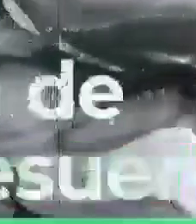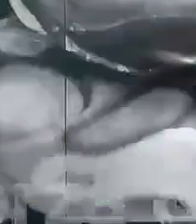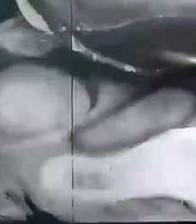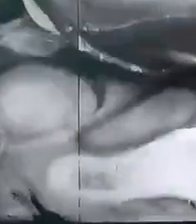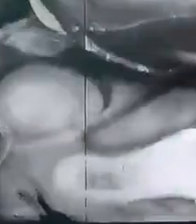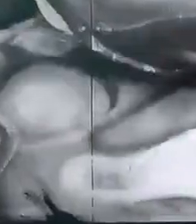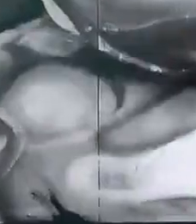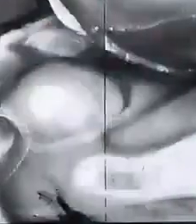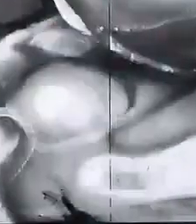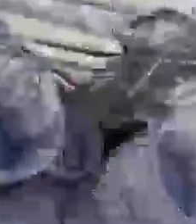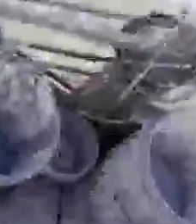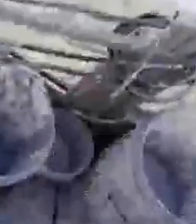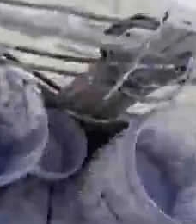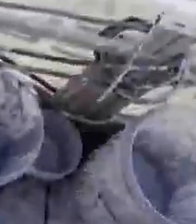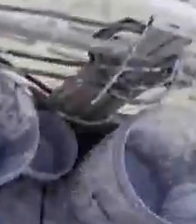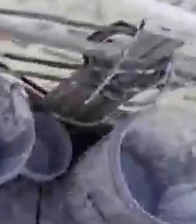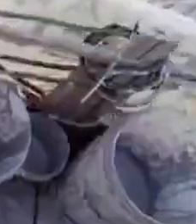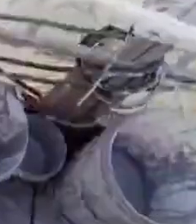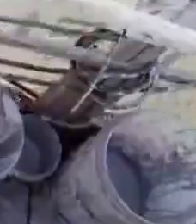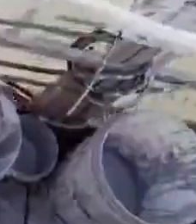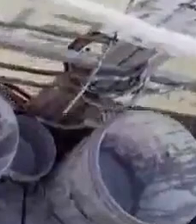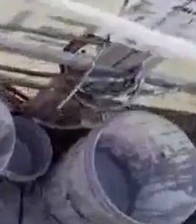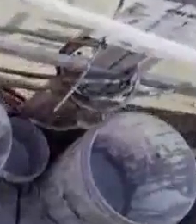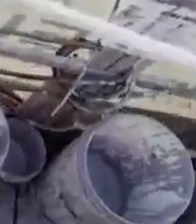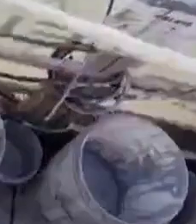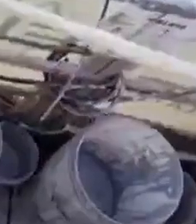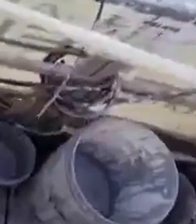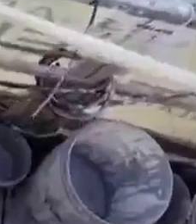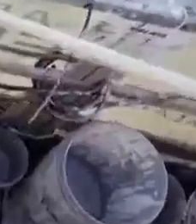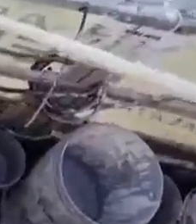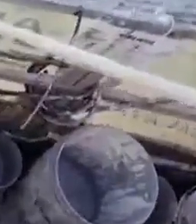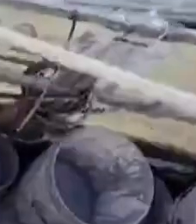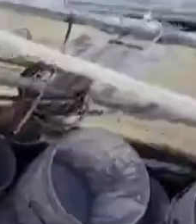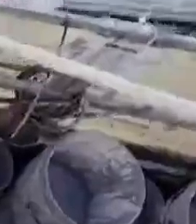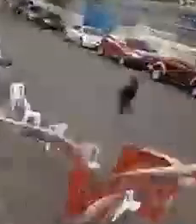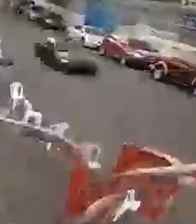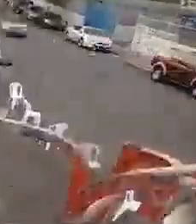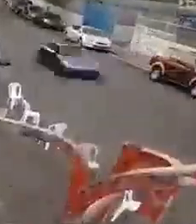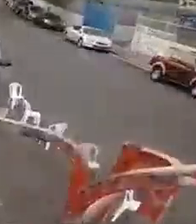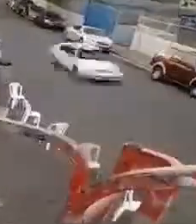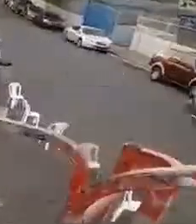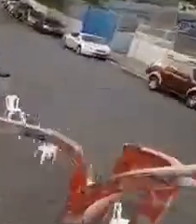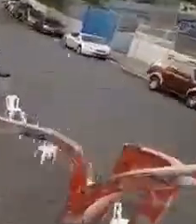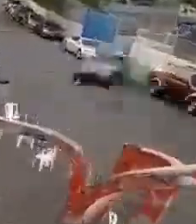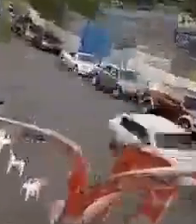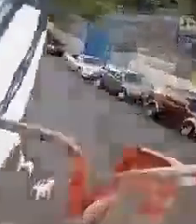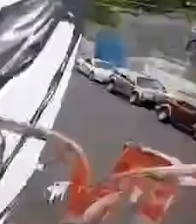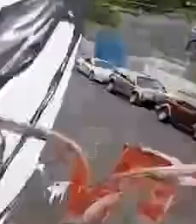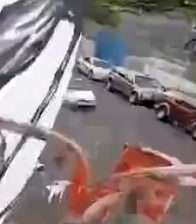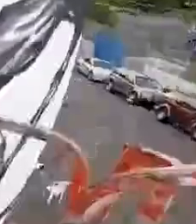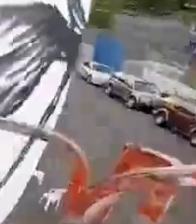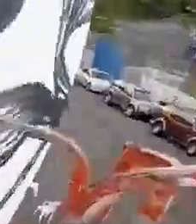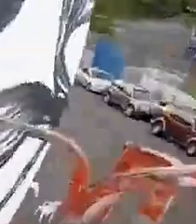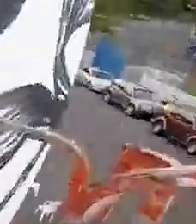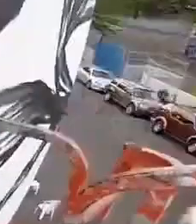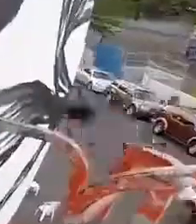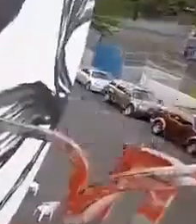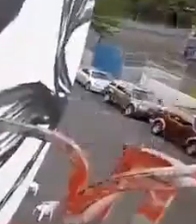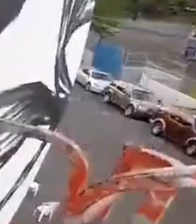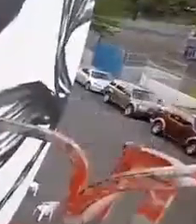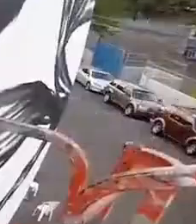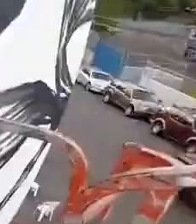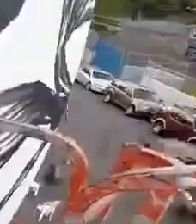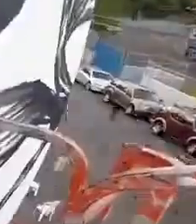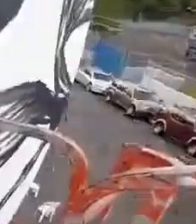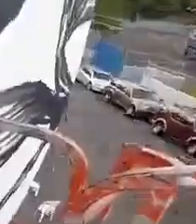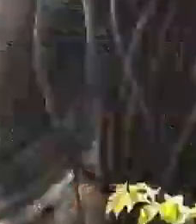esos temas como darle darle una voz a todas las chavas que quizás quieran hacer cosas que les da miedo pero al final